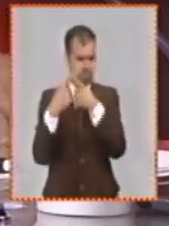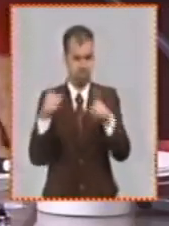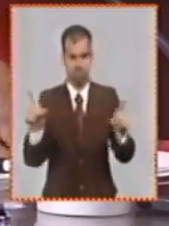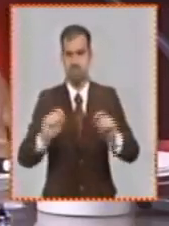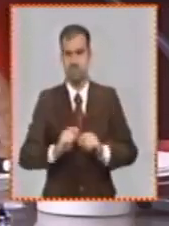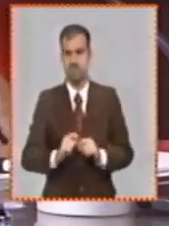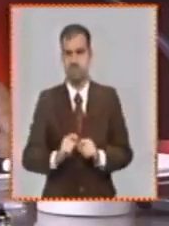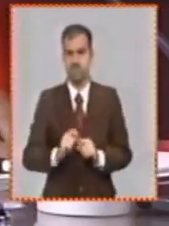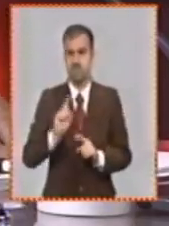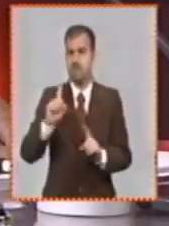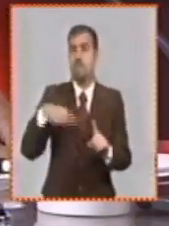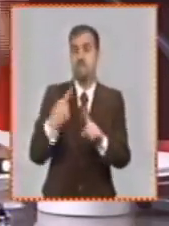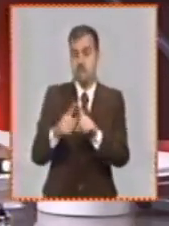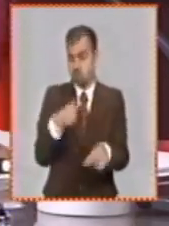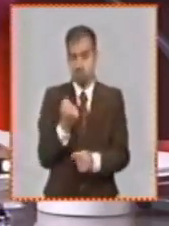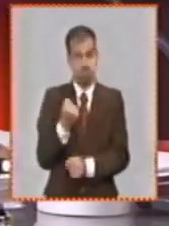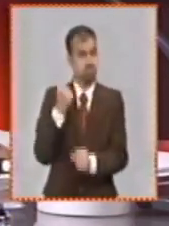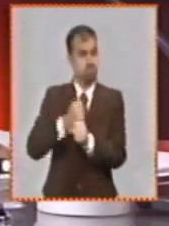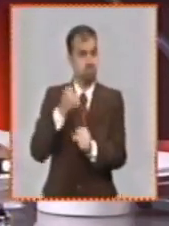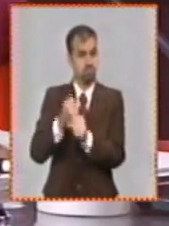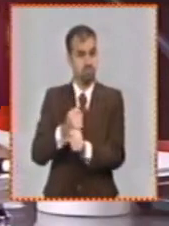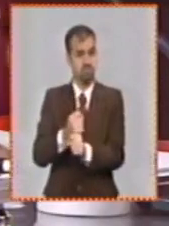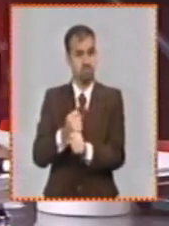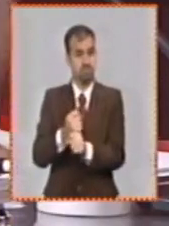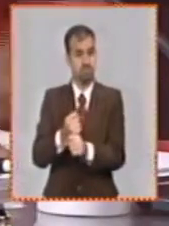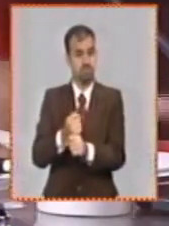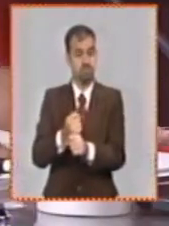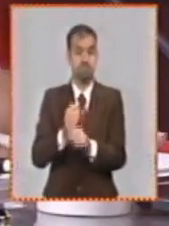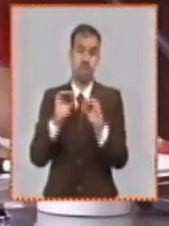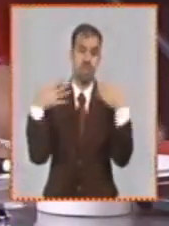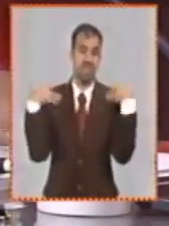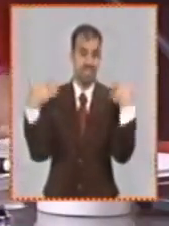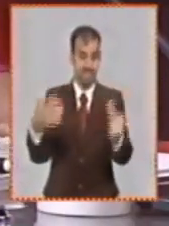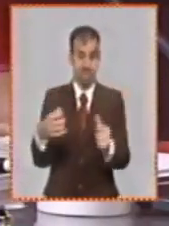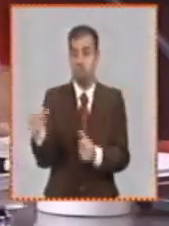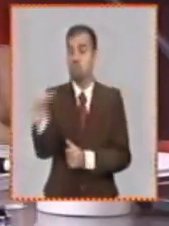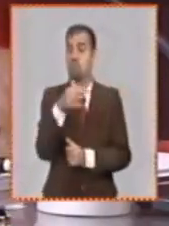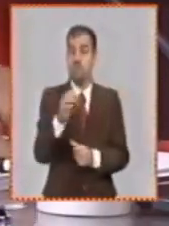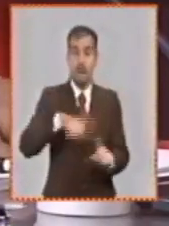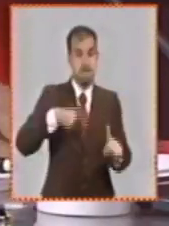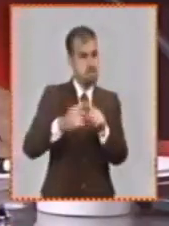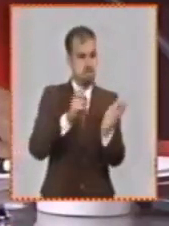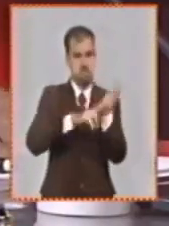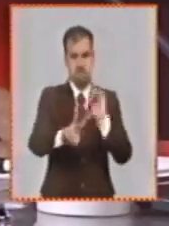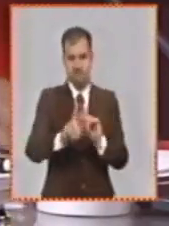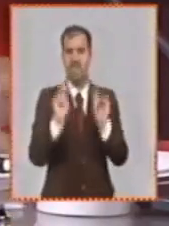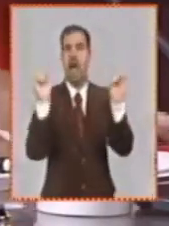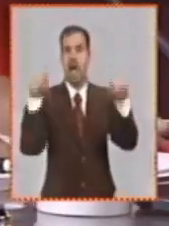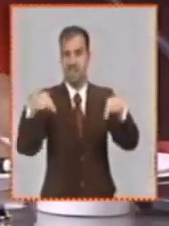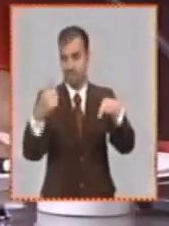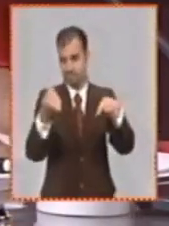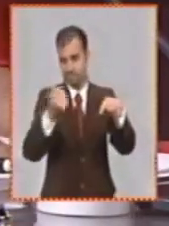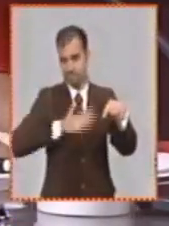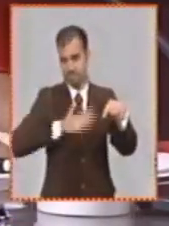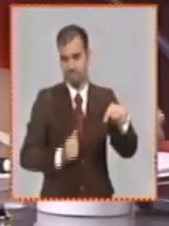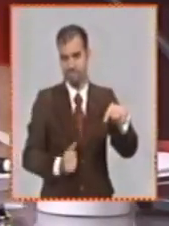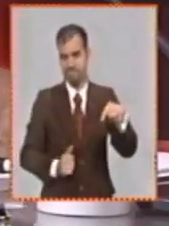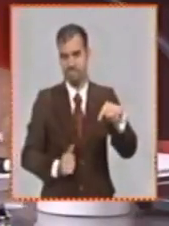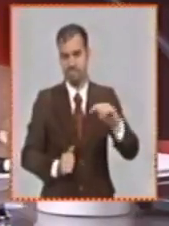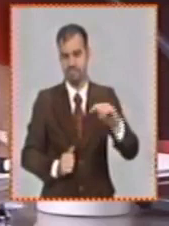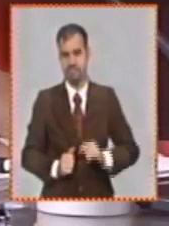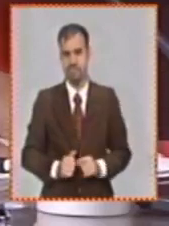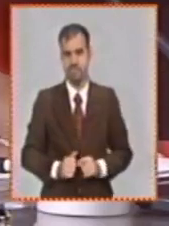y también en nuestro sistema de trabajo de las direcciones municipales y provinciales de finanzas pero en particular hoy queríamos